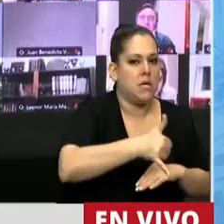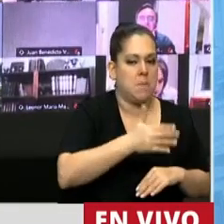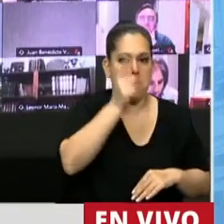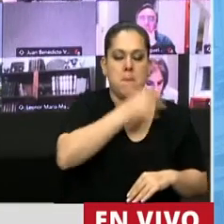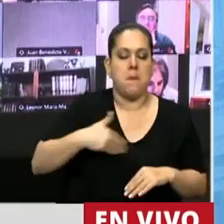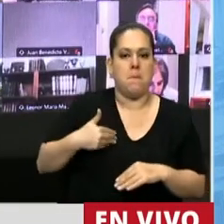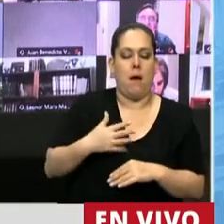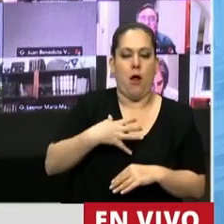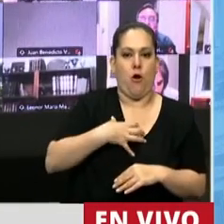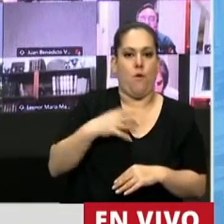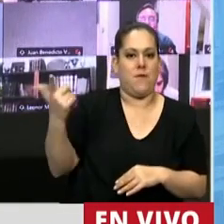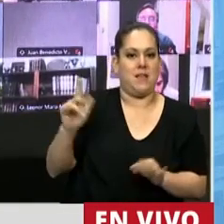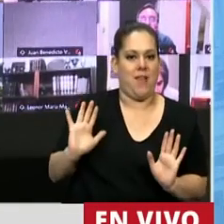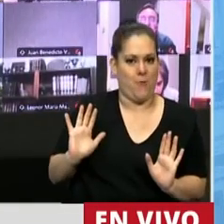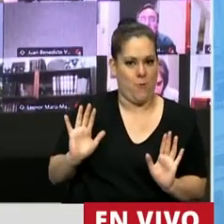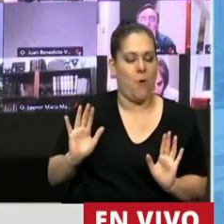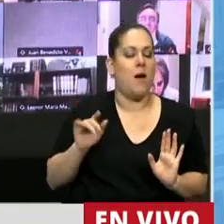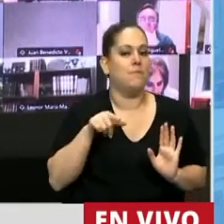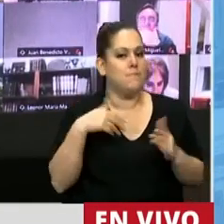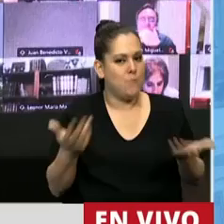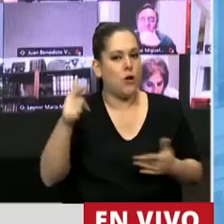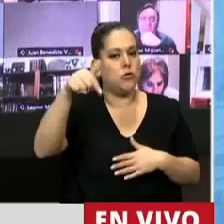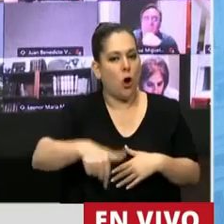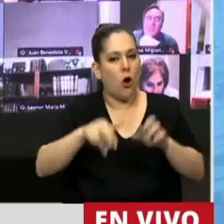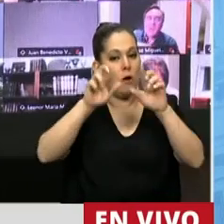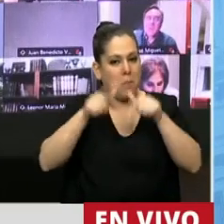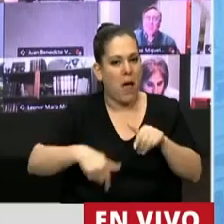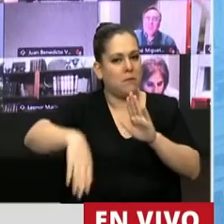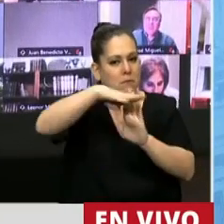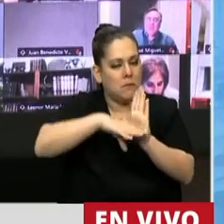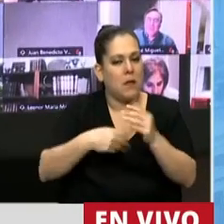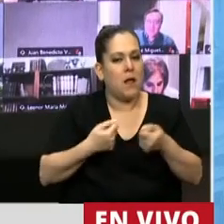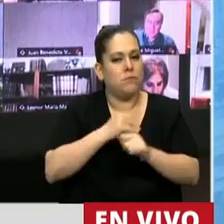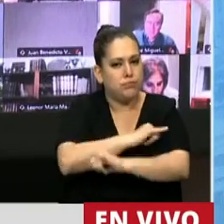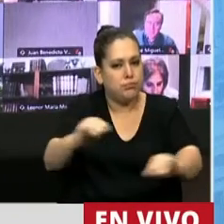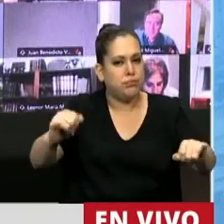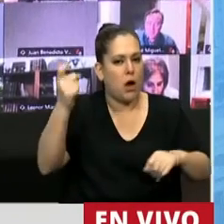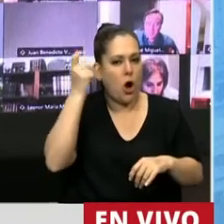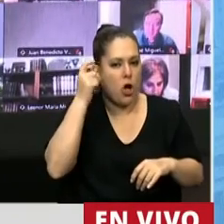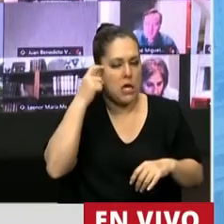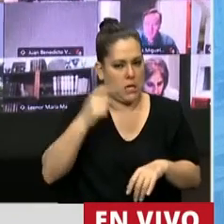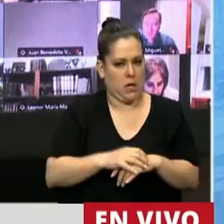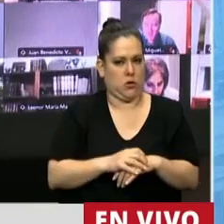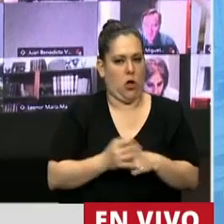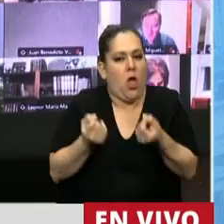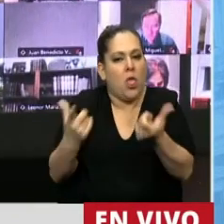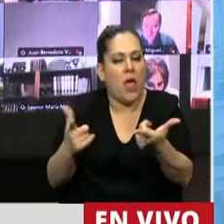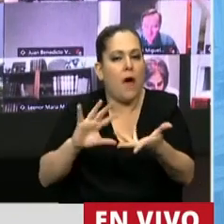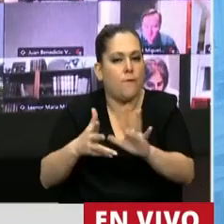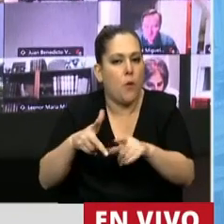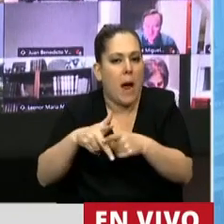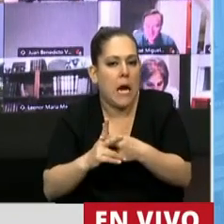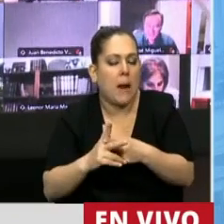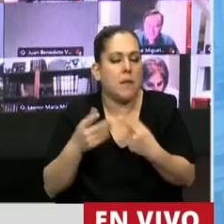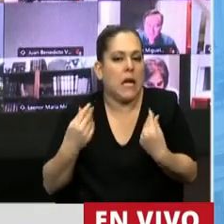aprobando el día de hoy que genera esta concientización y esta sensibilización da una herramienta en lo cual se muestra